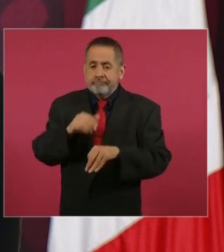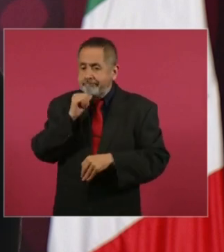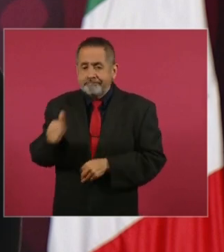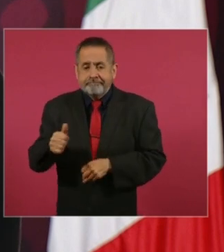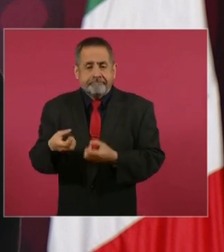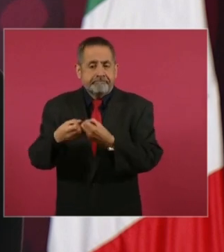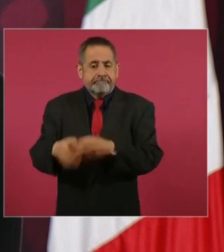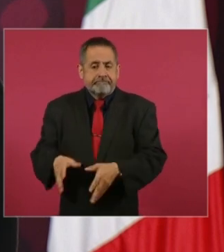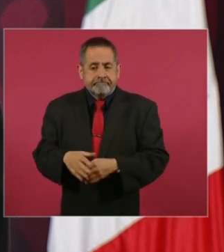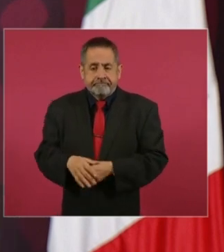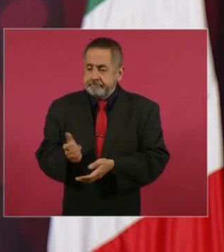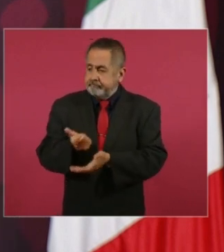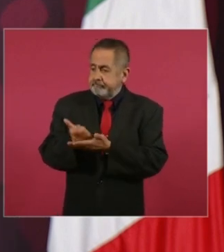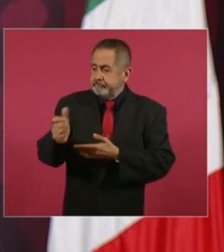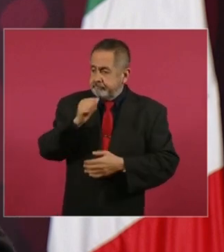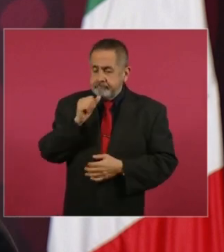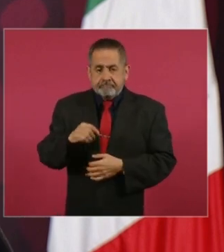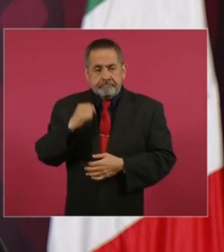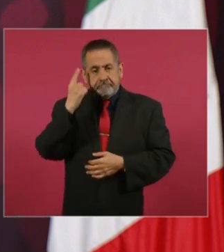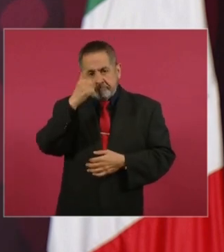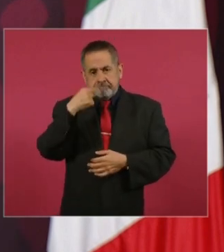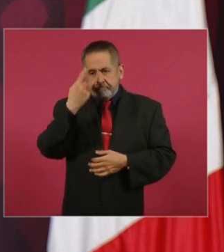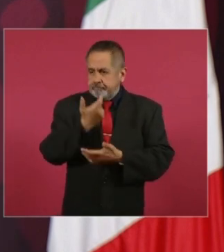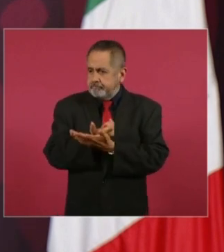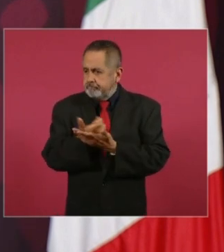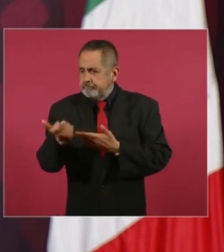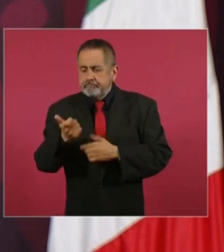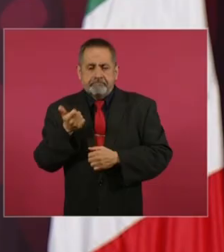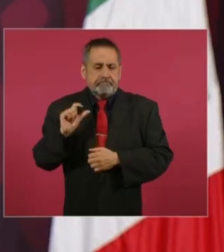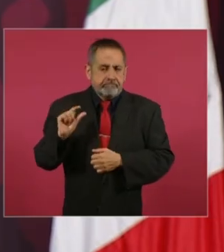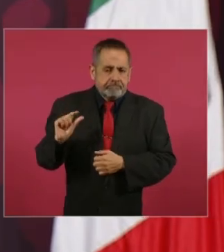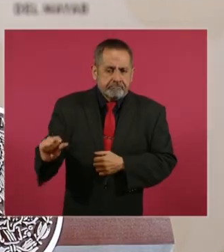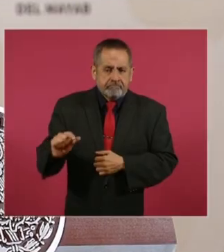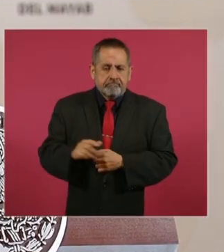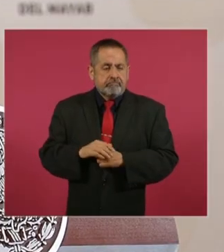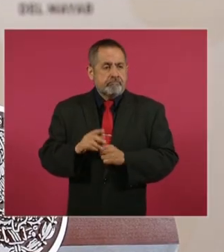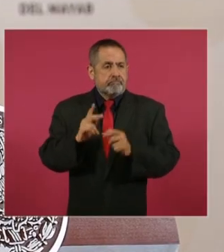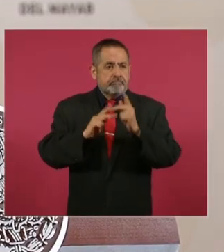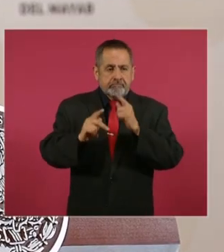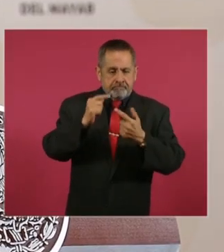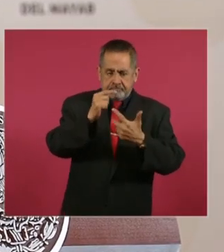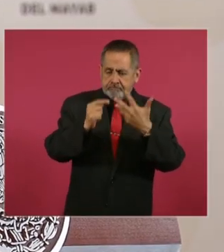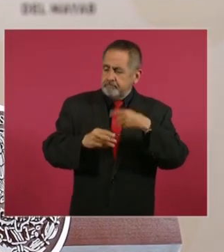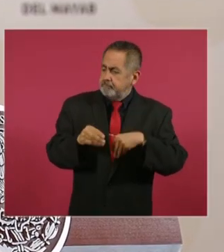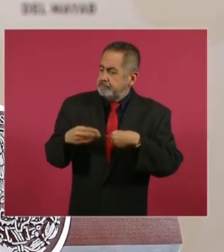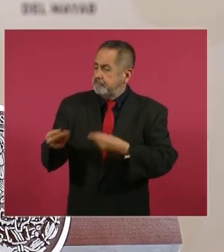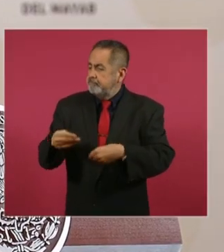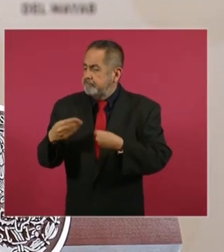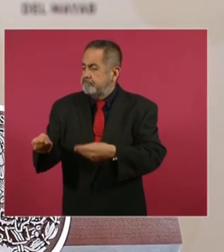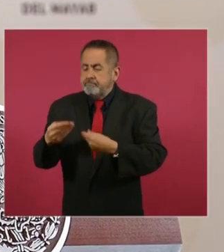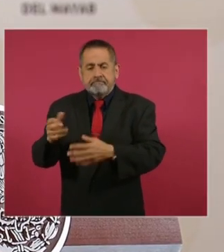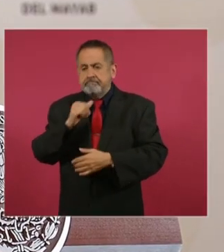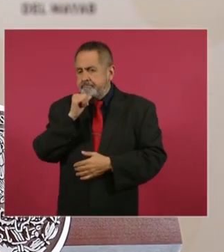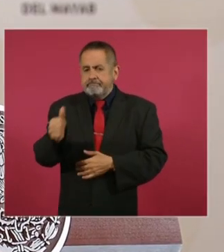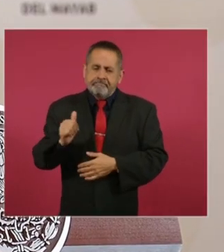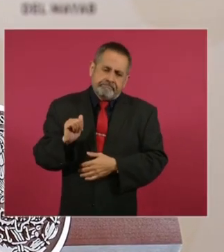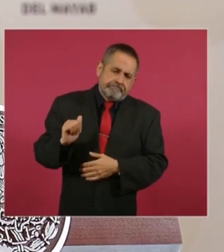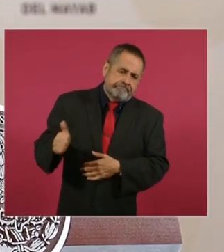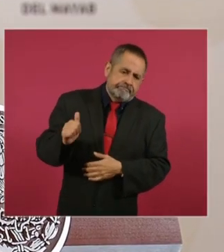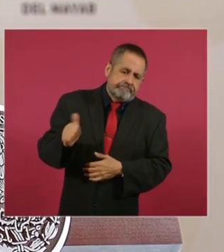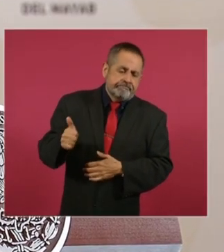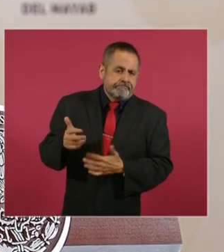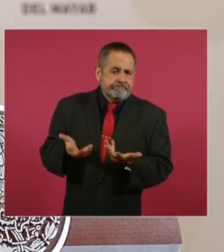no pagarles o no reconocerles prestaciones sociales, laborales.